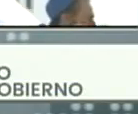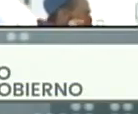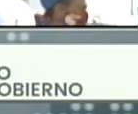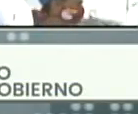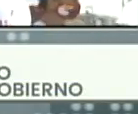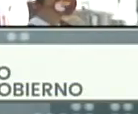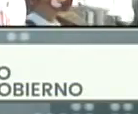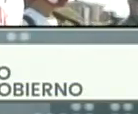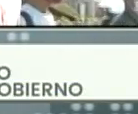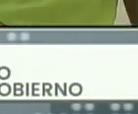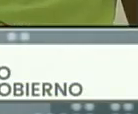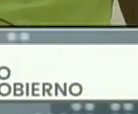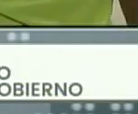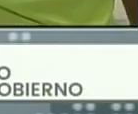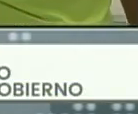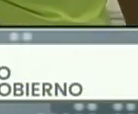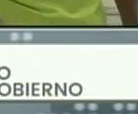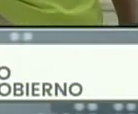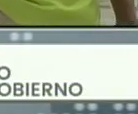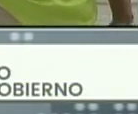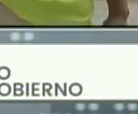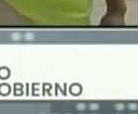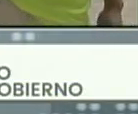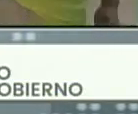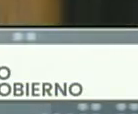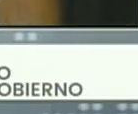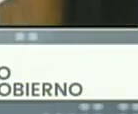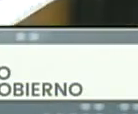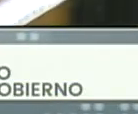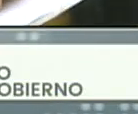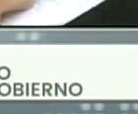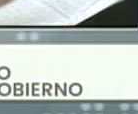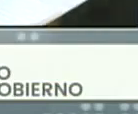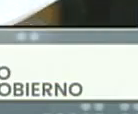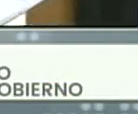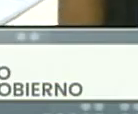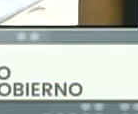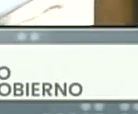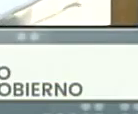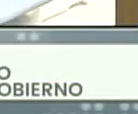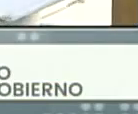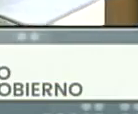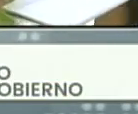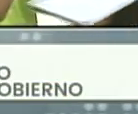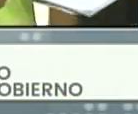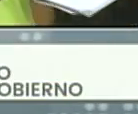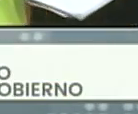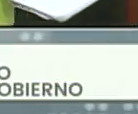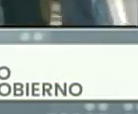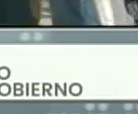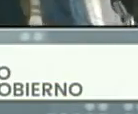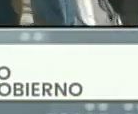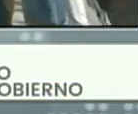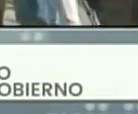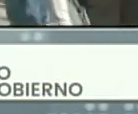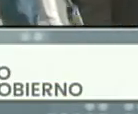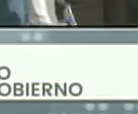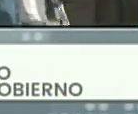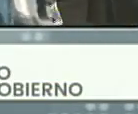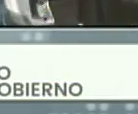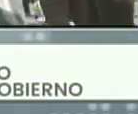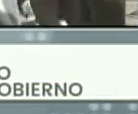con nuestro señor jesucristo con nuestro pueblo con la verdad con la verdad con la verdad la elaboración